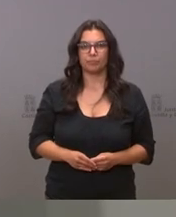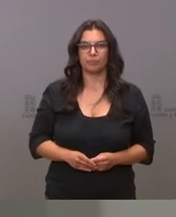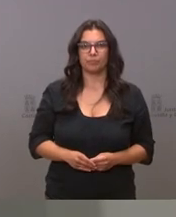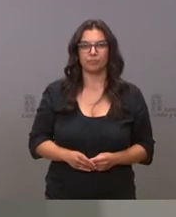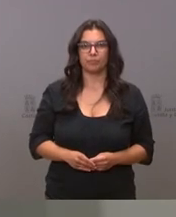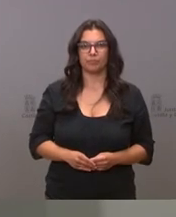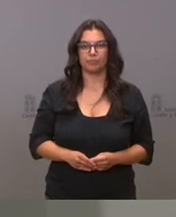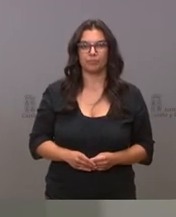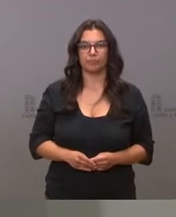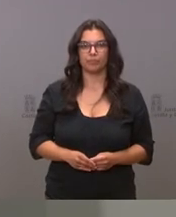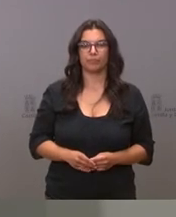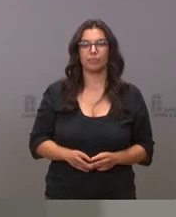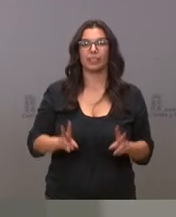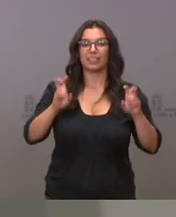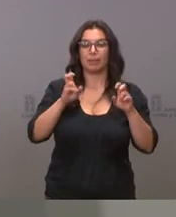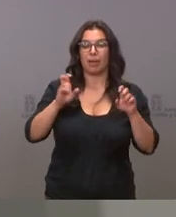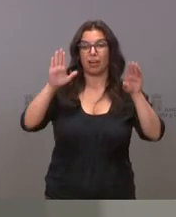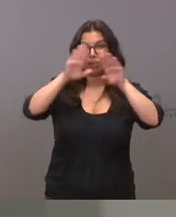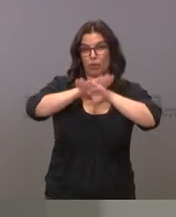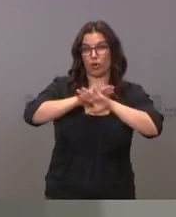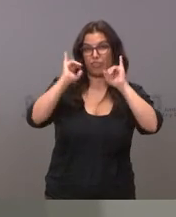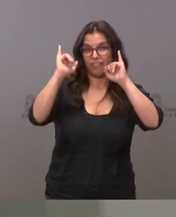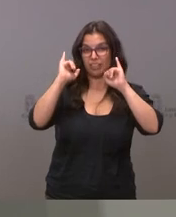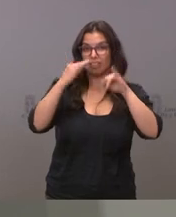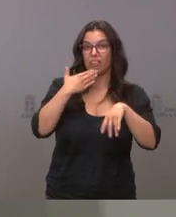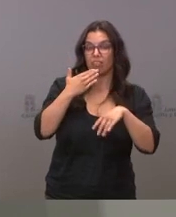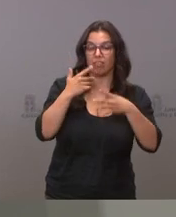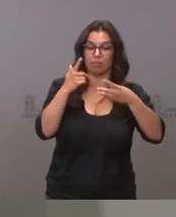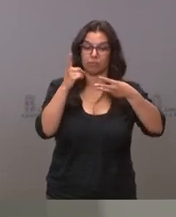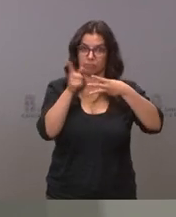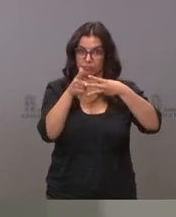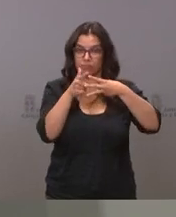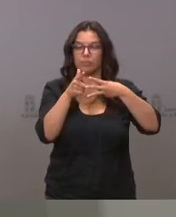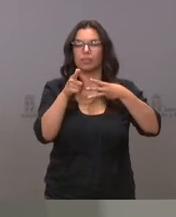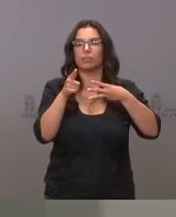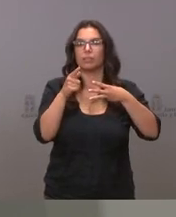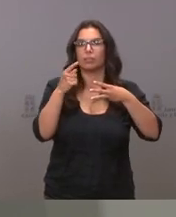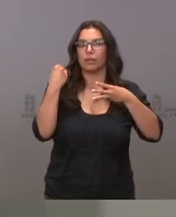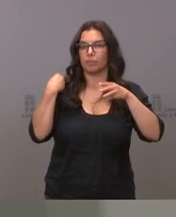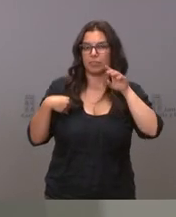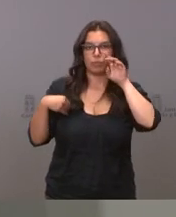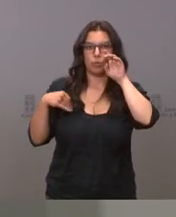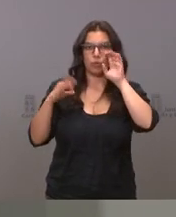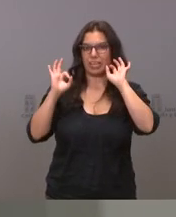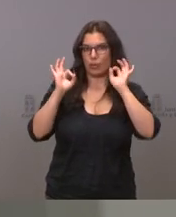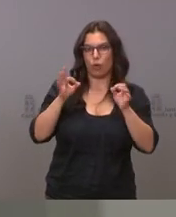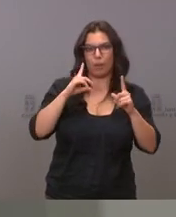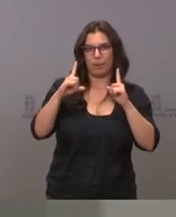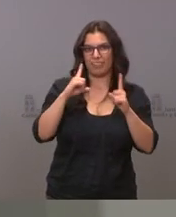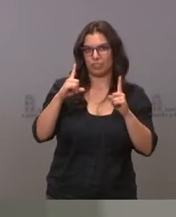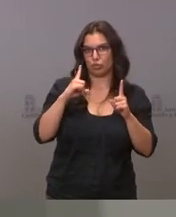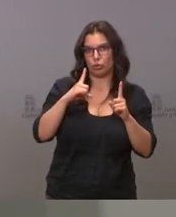las restricciones al ocio nocturno se mantienen como me he dicho según está previsto